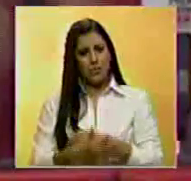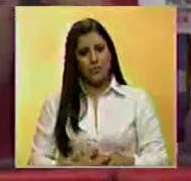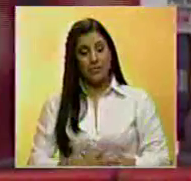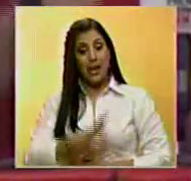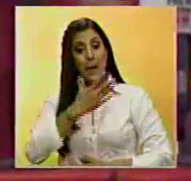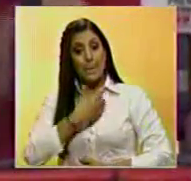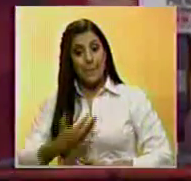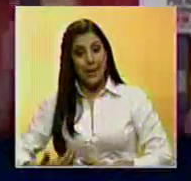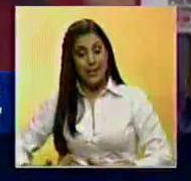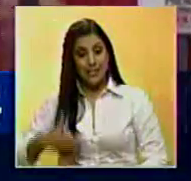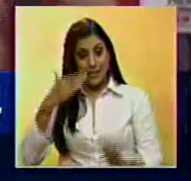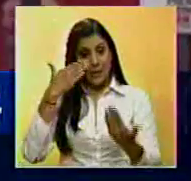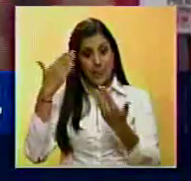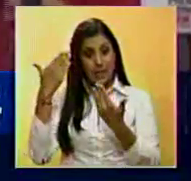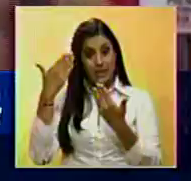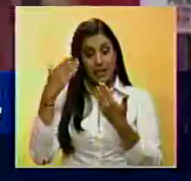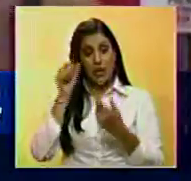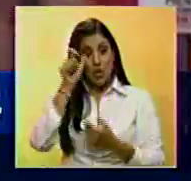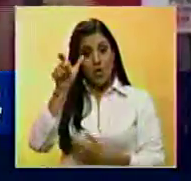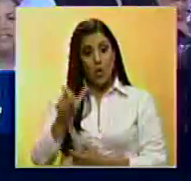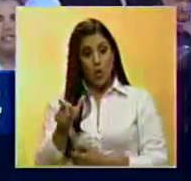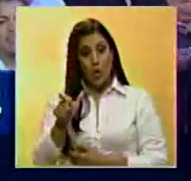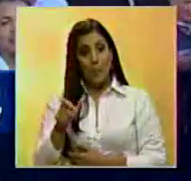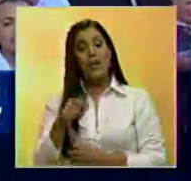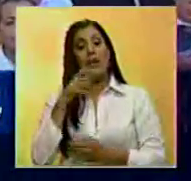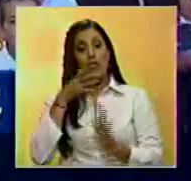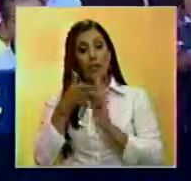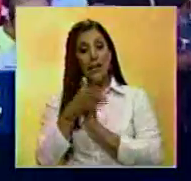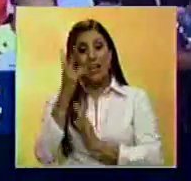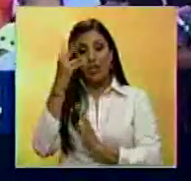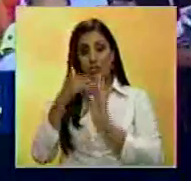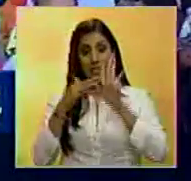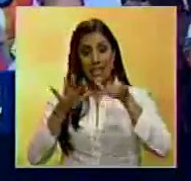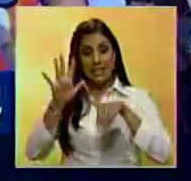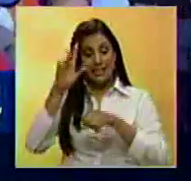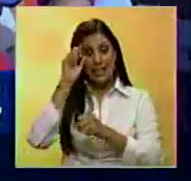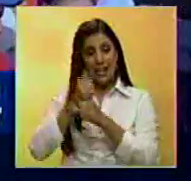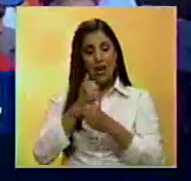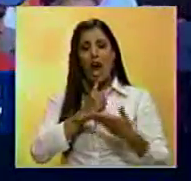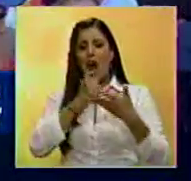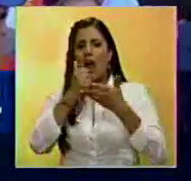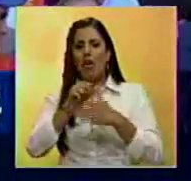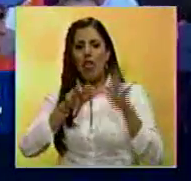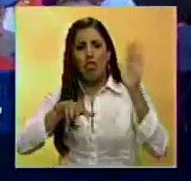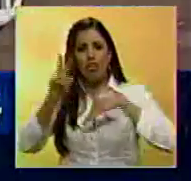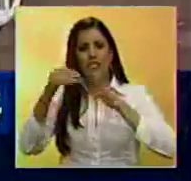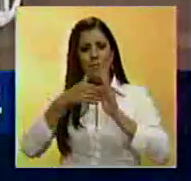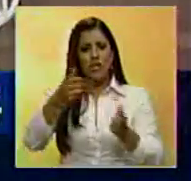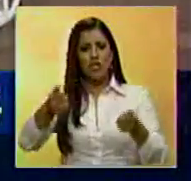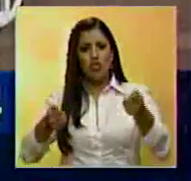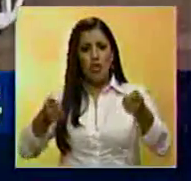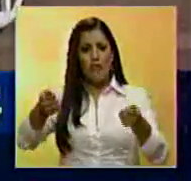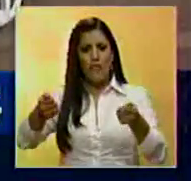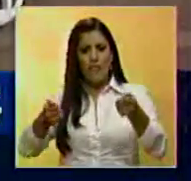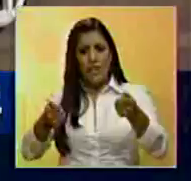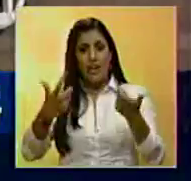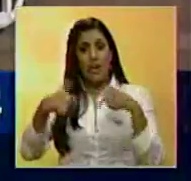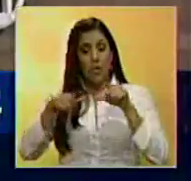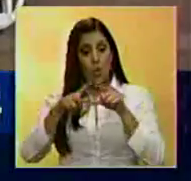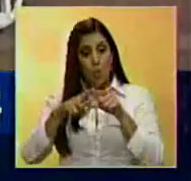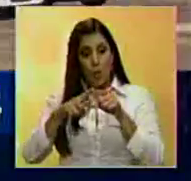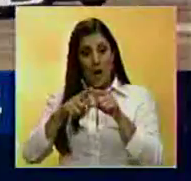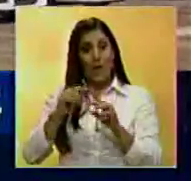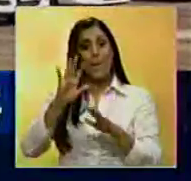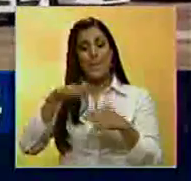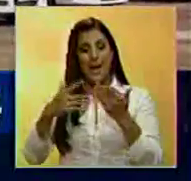El presidente de Transmonagas, Alberto Rodríguez, informó que durante el año 2015 fueron favorecidos 12.000 choferes de la entidad con